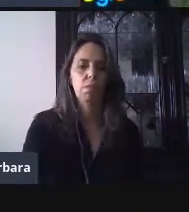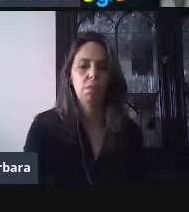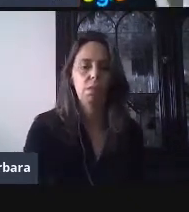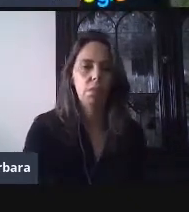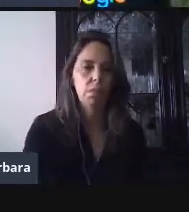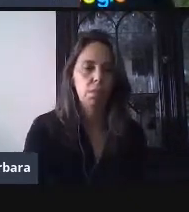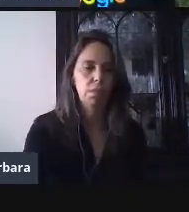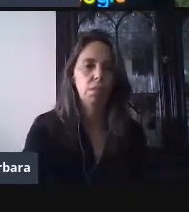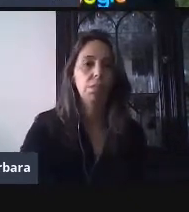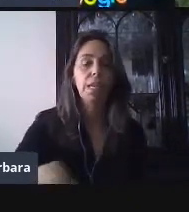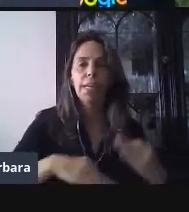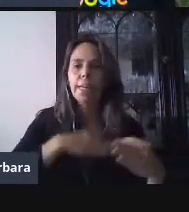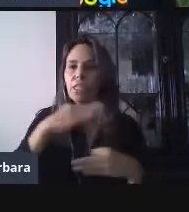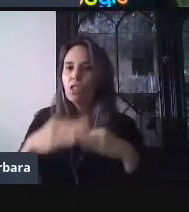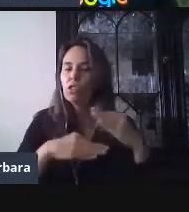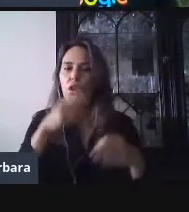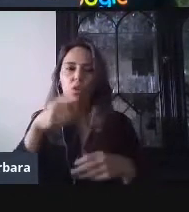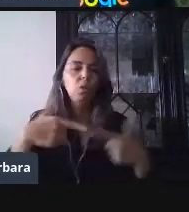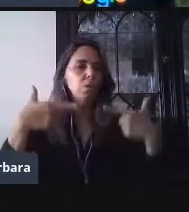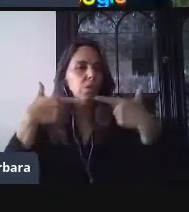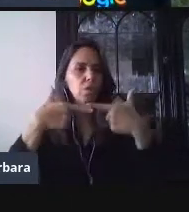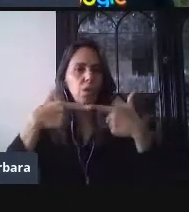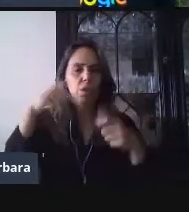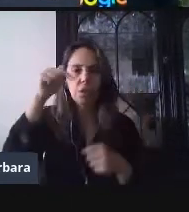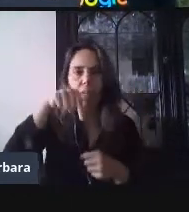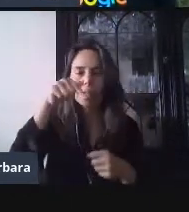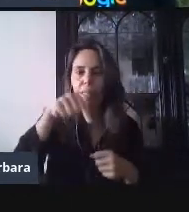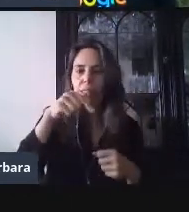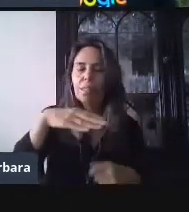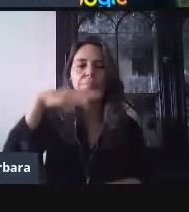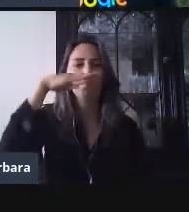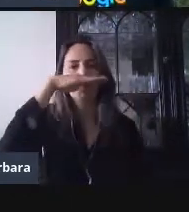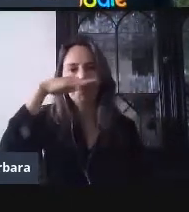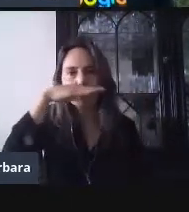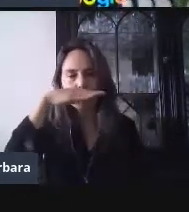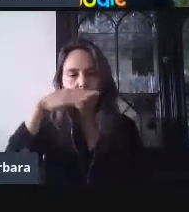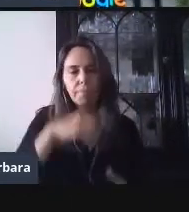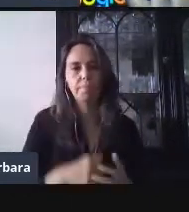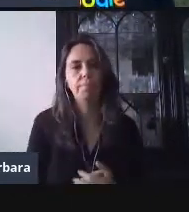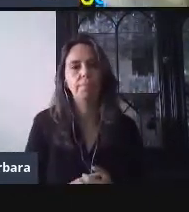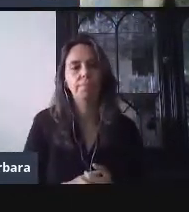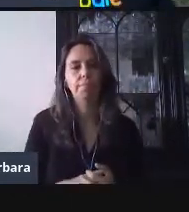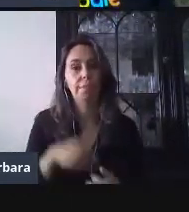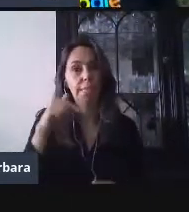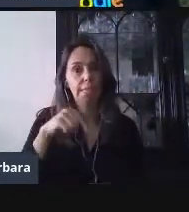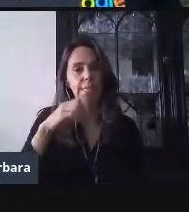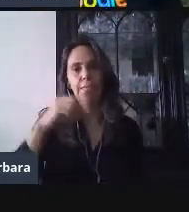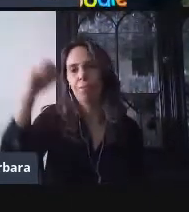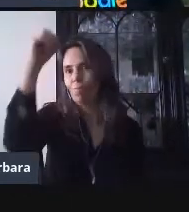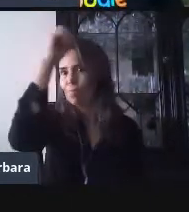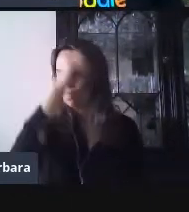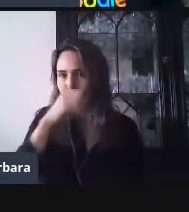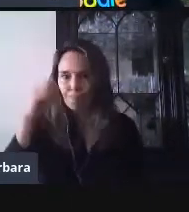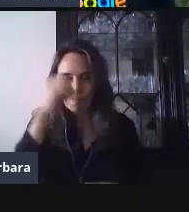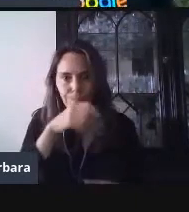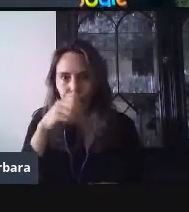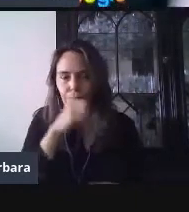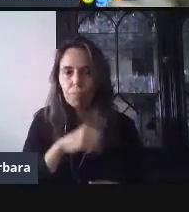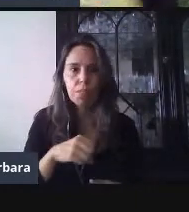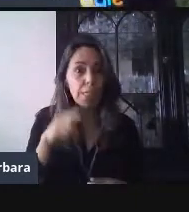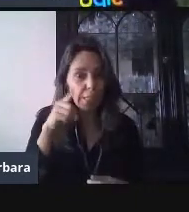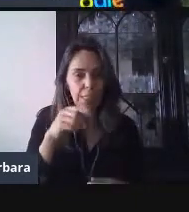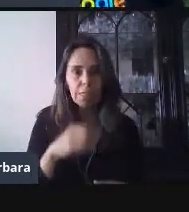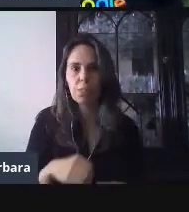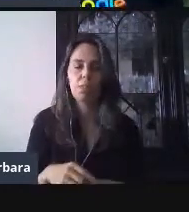estas herramientas de Google para educación son gratuitas y es una gran oportunidad, maestras, maestros, para que puedan continuar